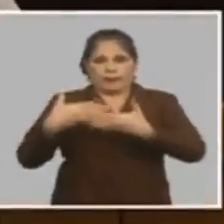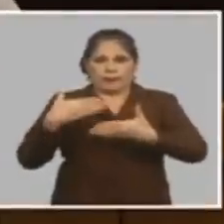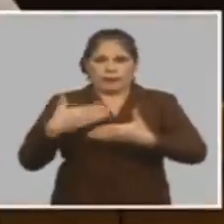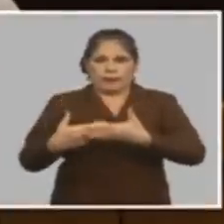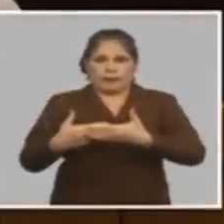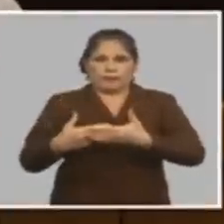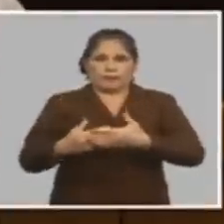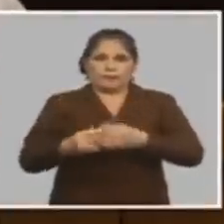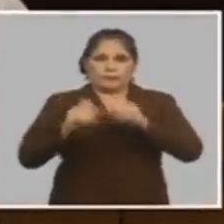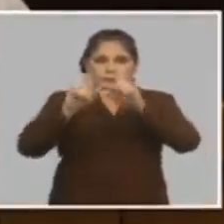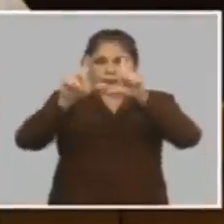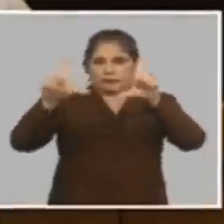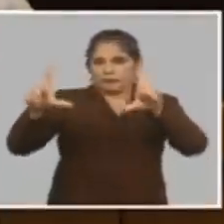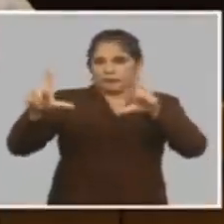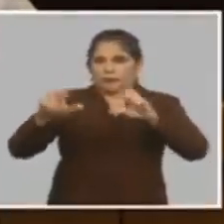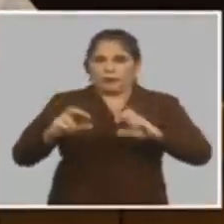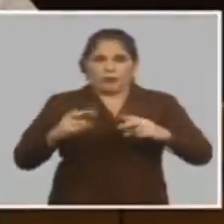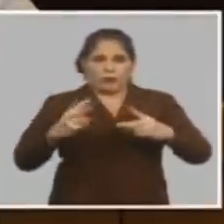adelante